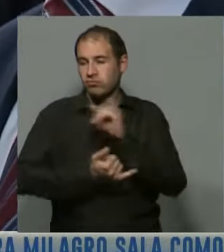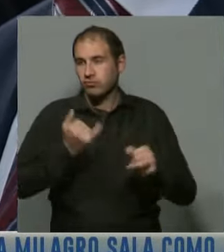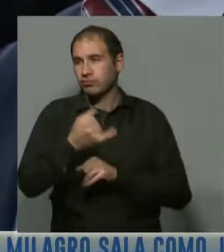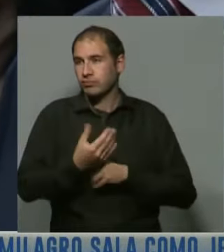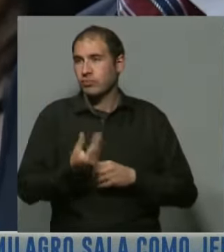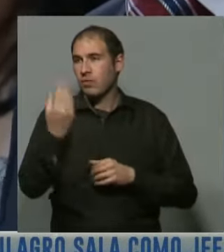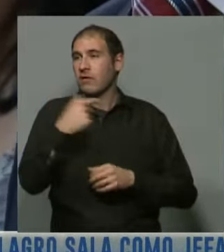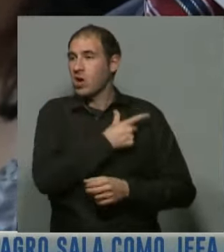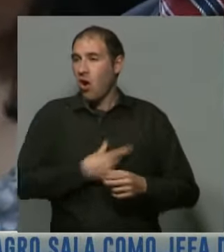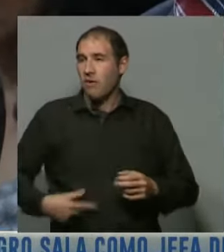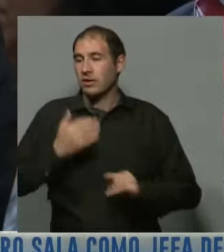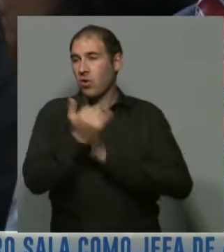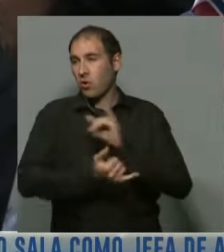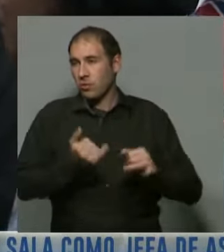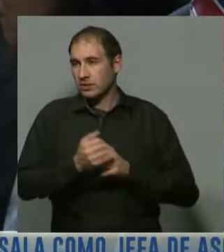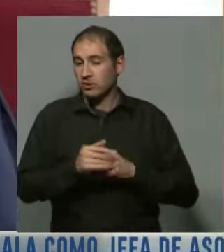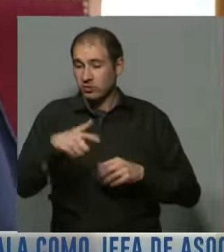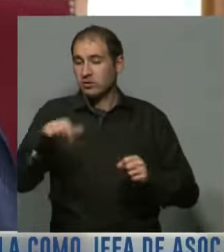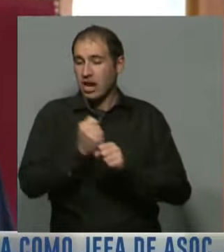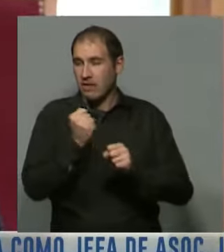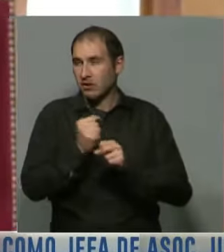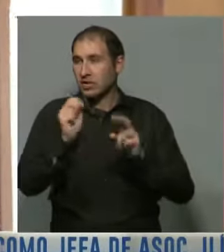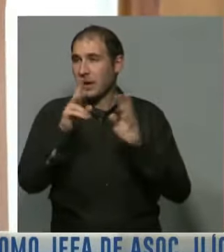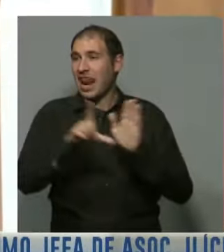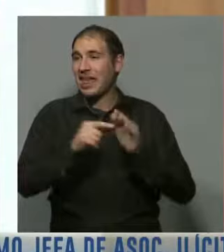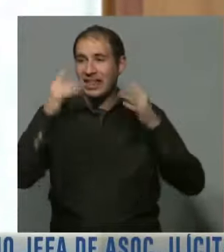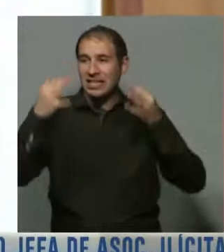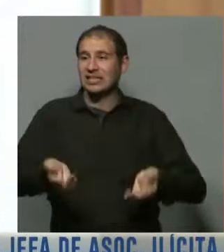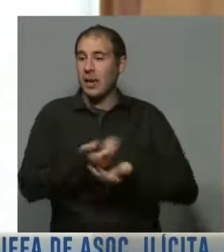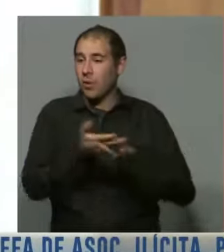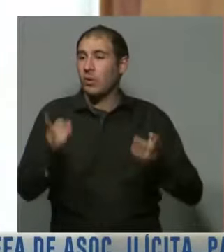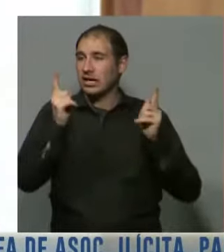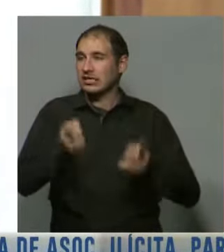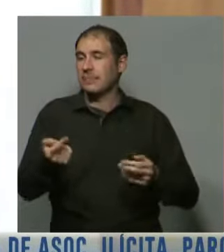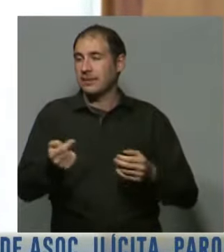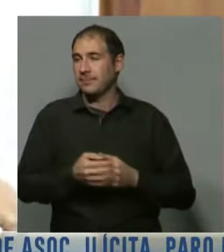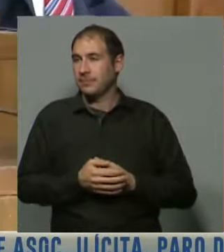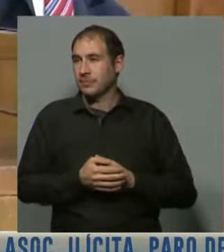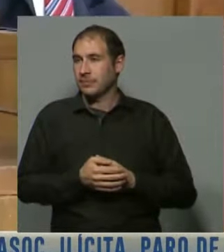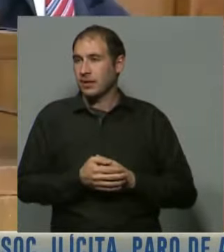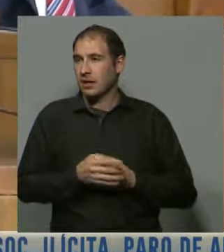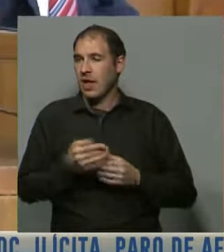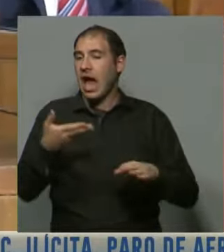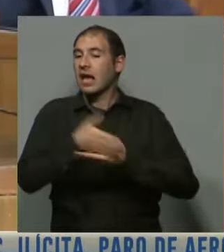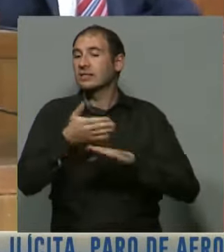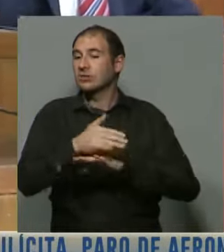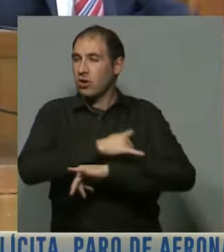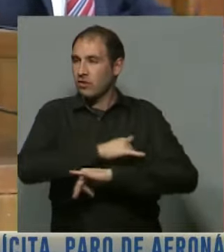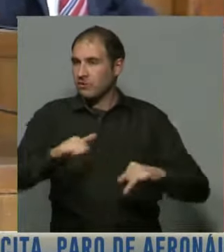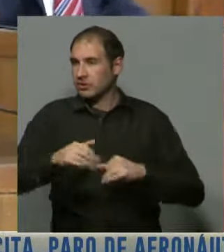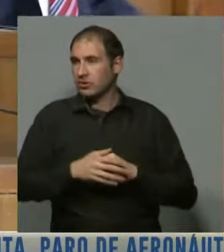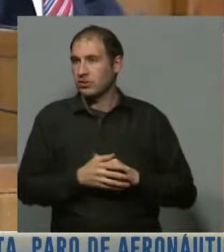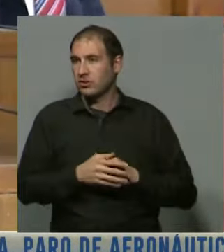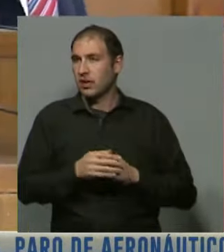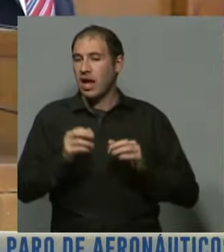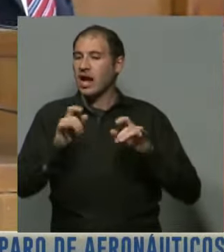el gobierno y que estamos trabajando tanto en la ley de ética pública como en el tema del acceso a la información, en el cual